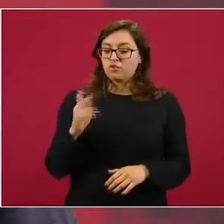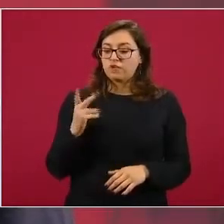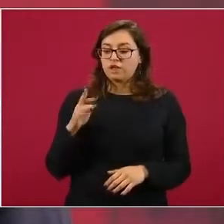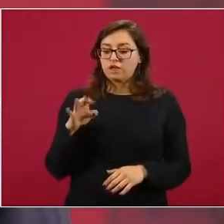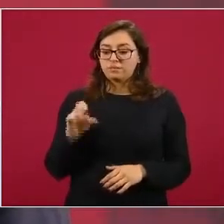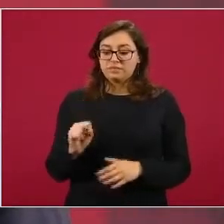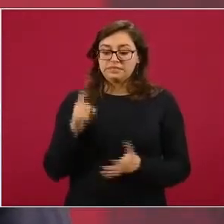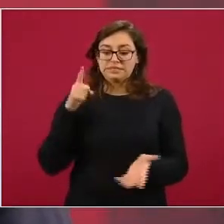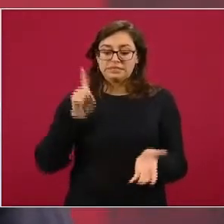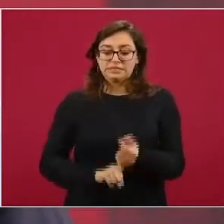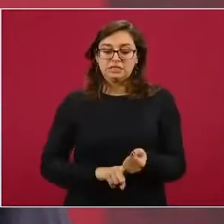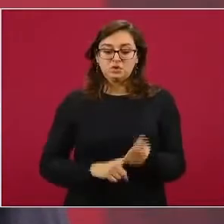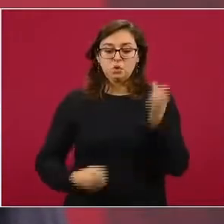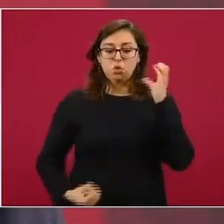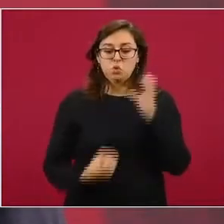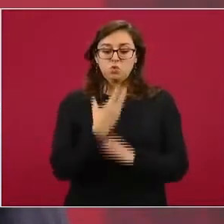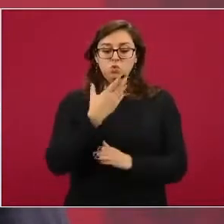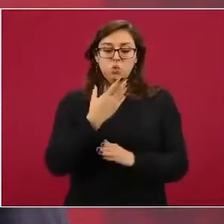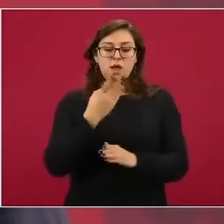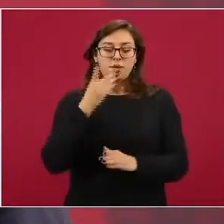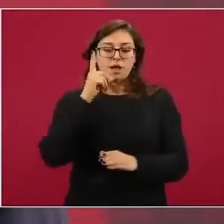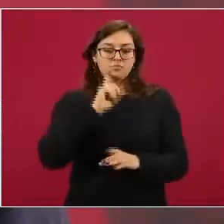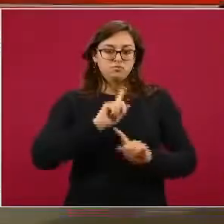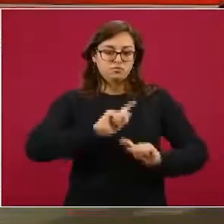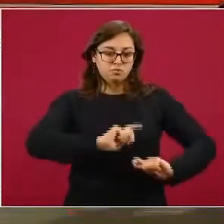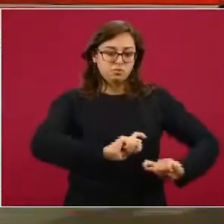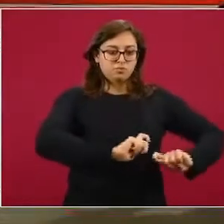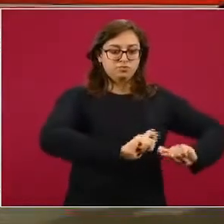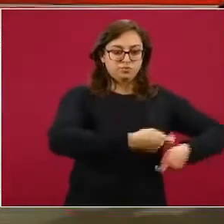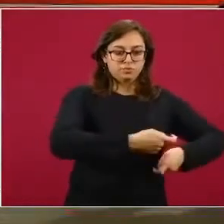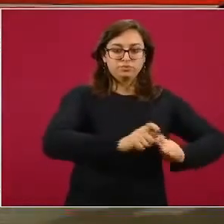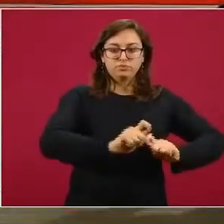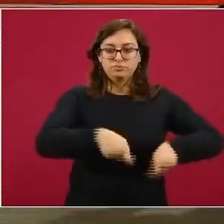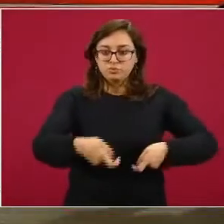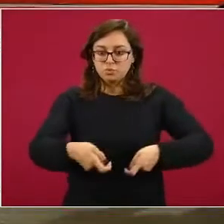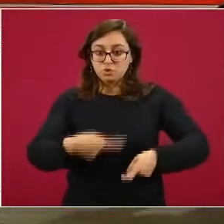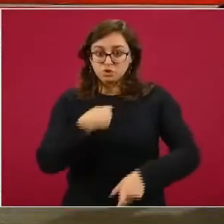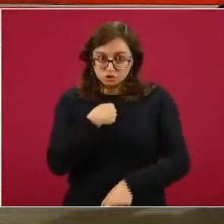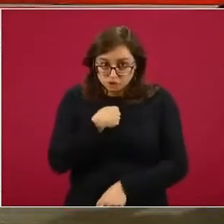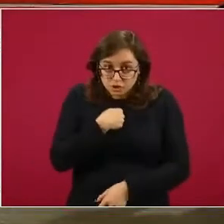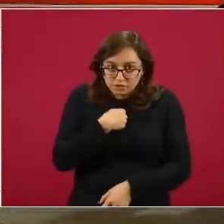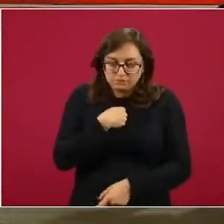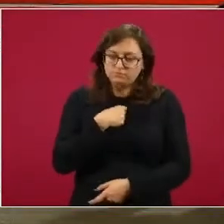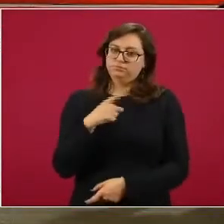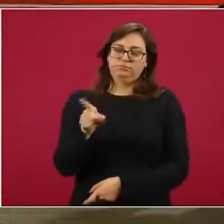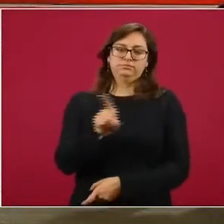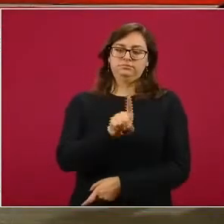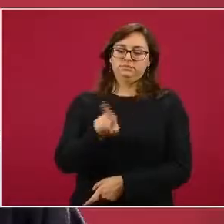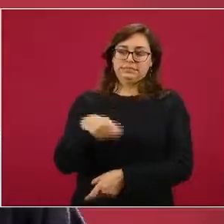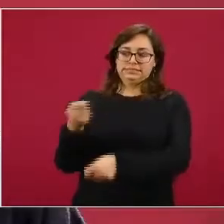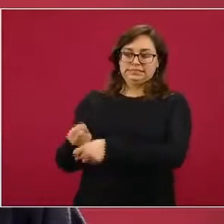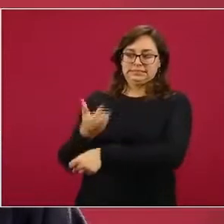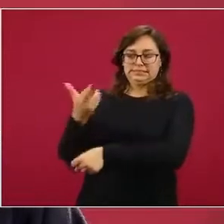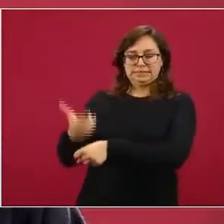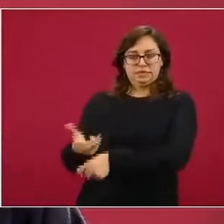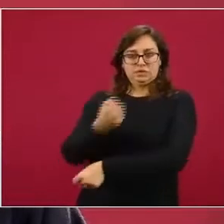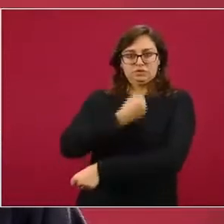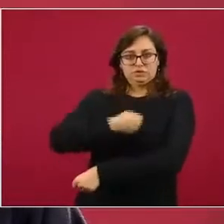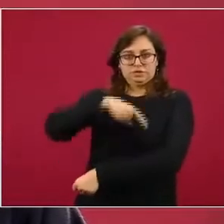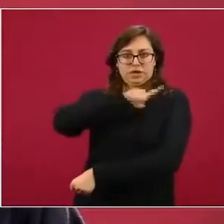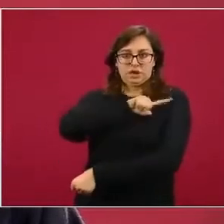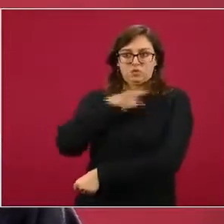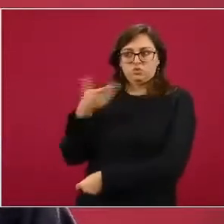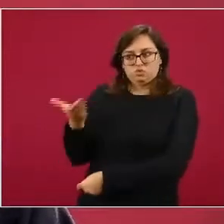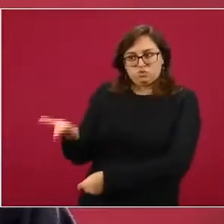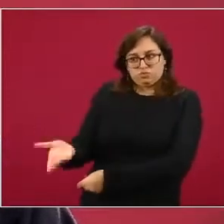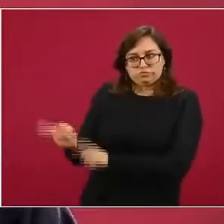COFEPRIS no los hice yo, los hizo el señor Secretario de Salud, quien es el que tiene la atribución para hacerlos, pero me encomendó,